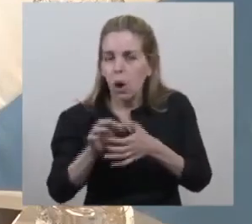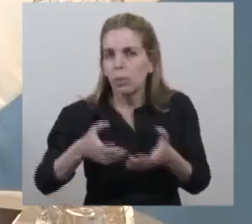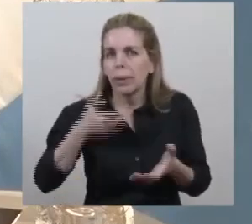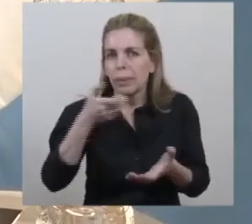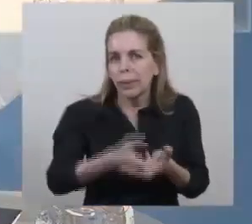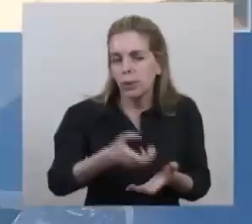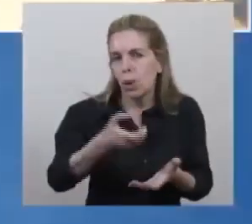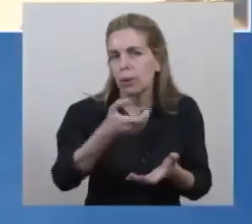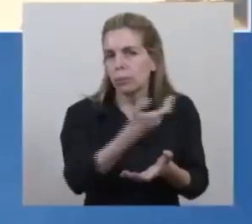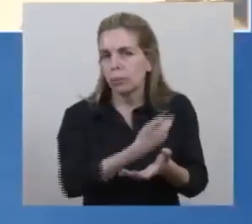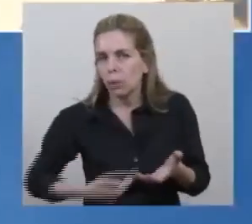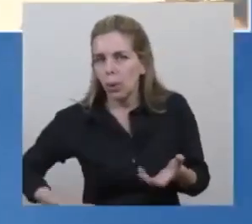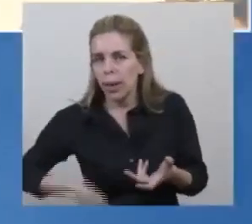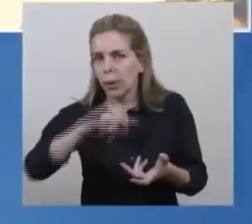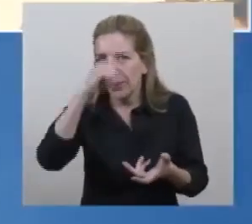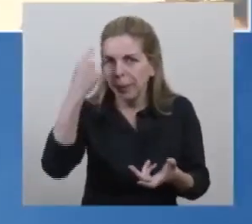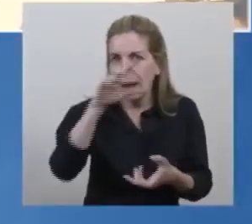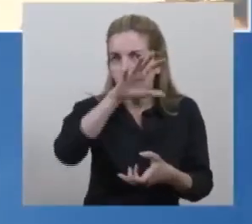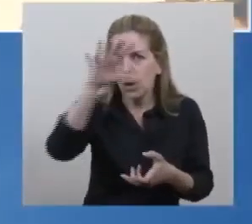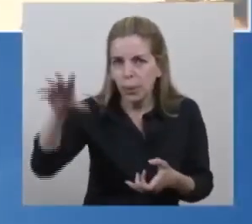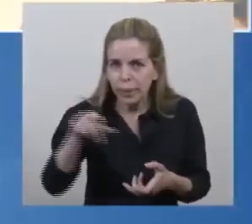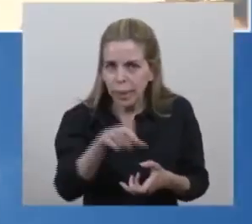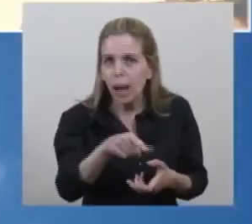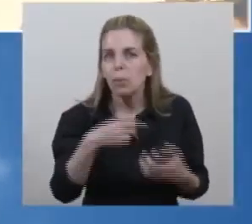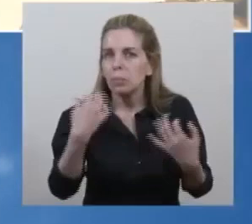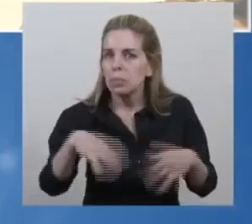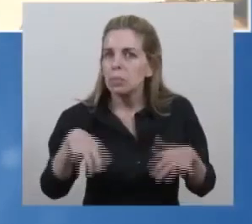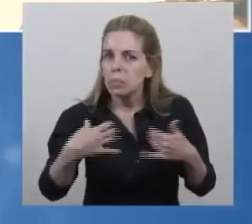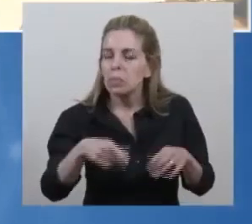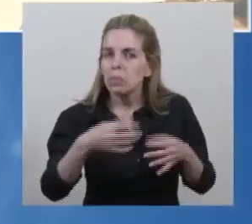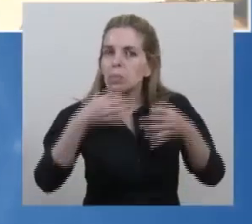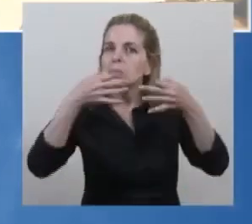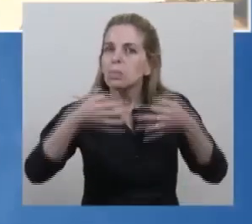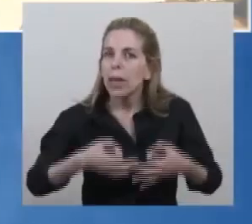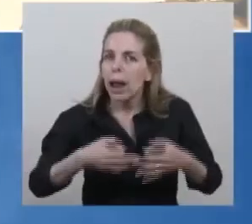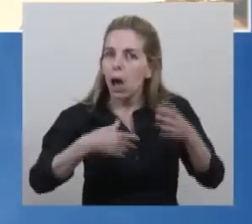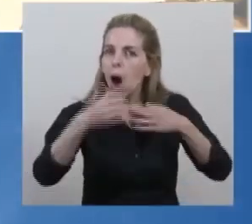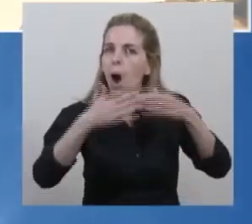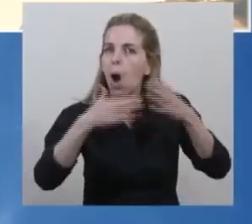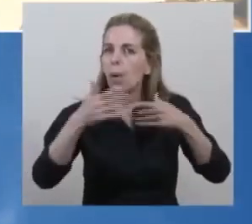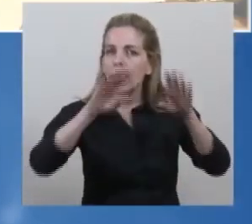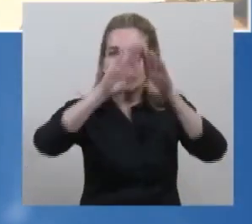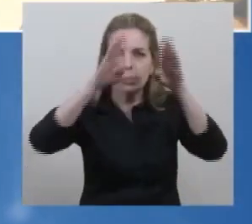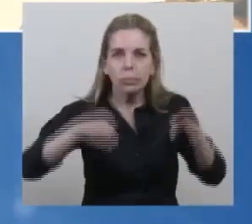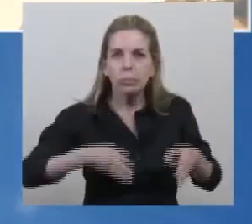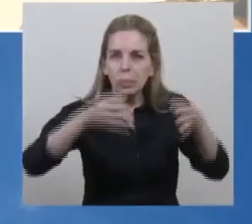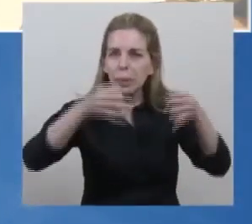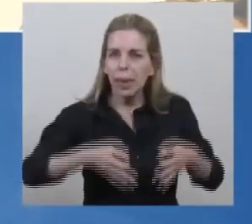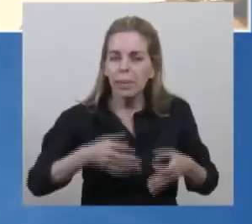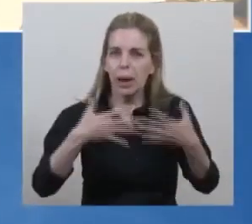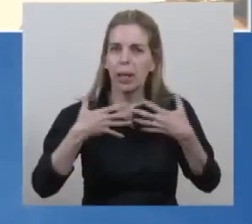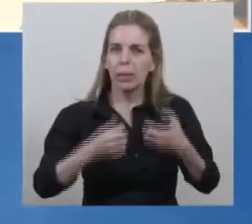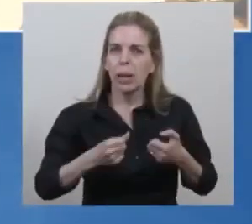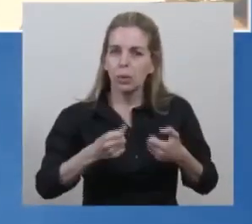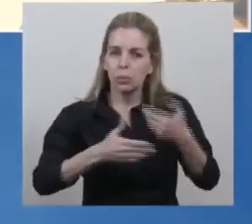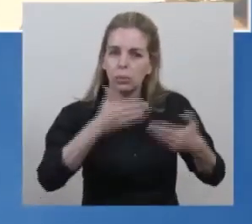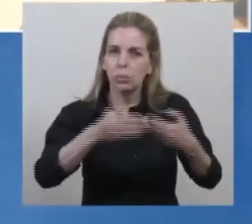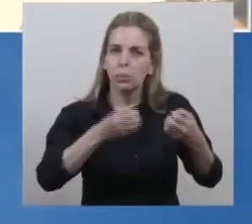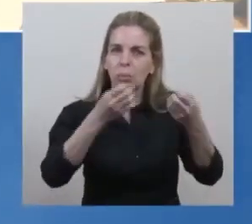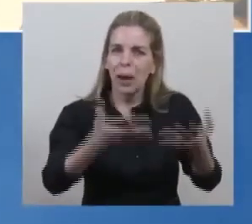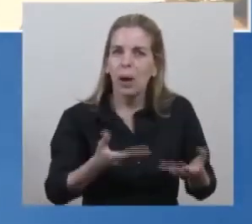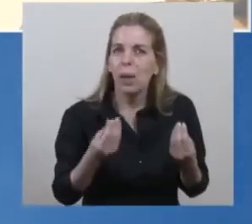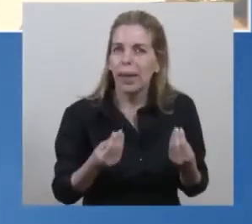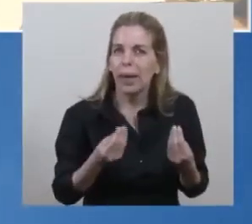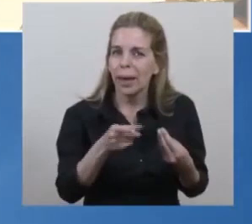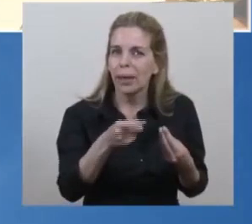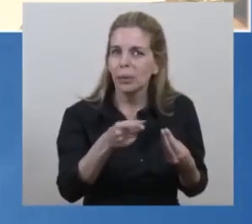provinciales y nacionales y hemos cumplido con una obra estructural y estratégica para afianzar el desarrollo de la salud y que se complementa